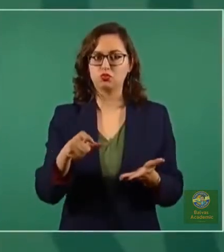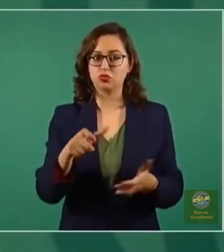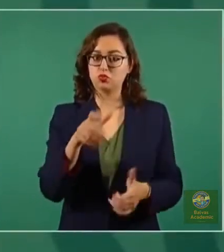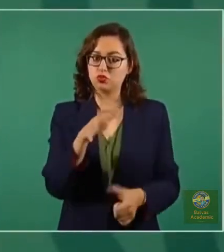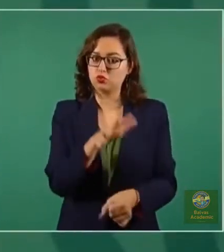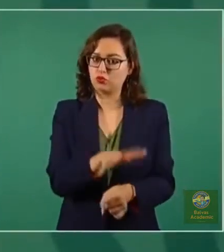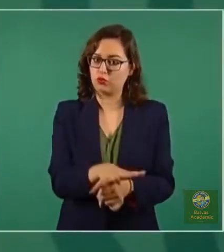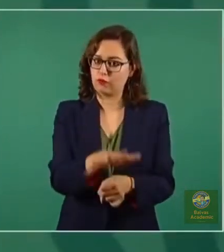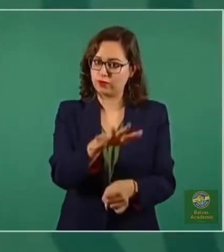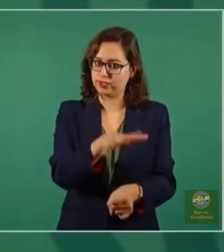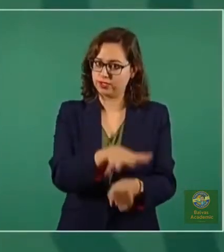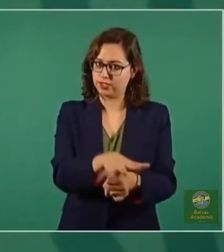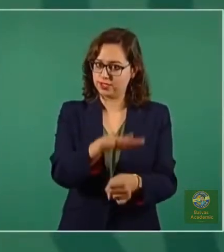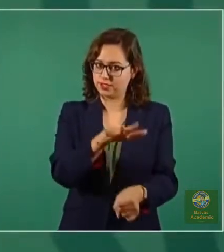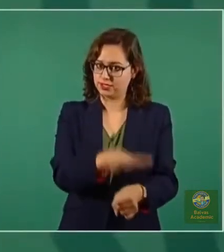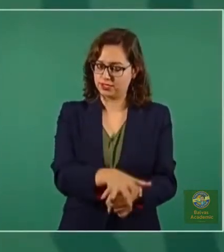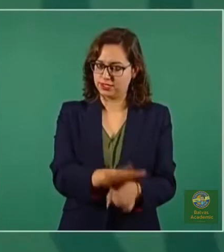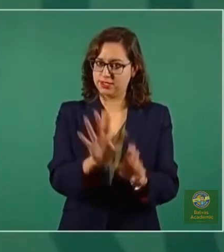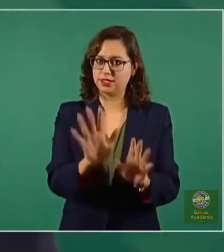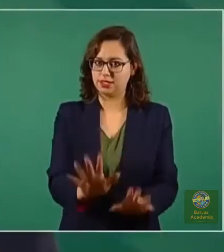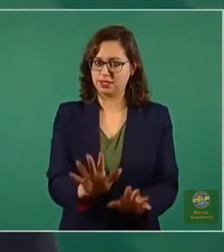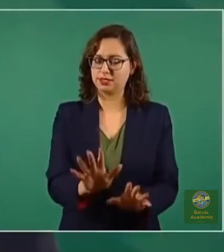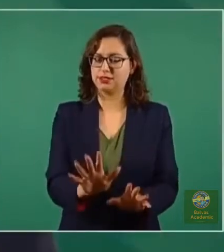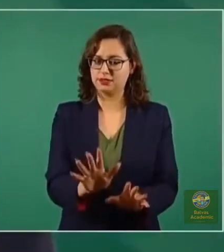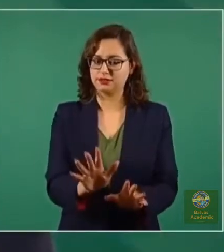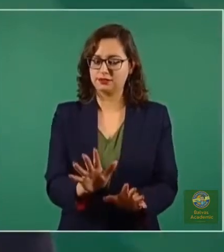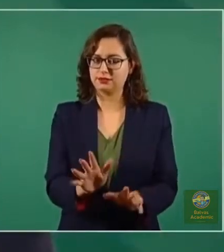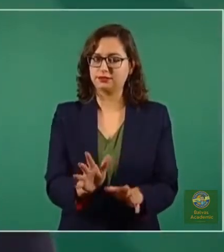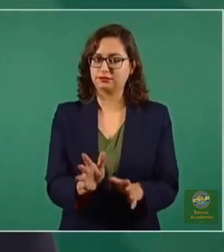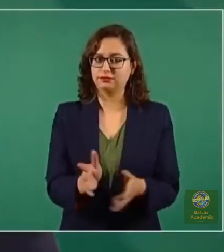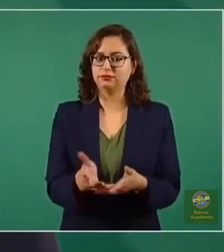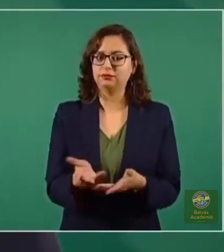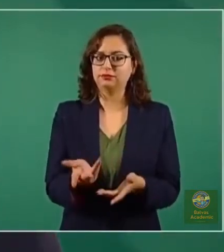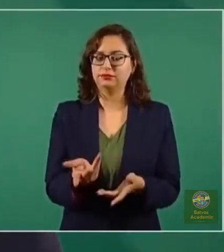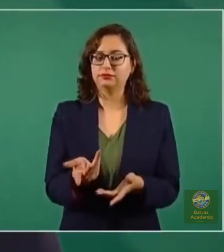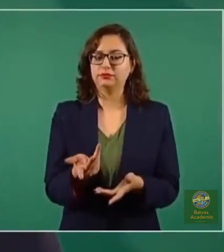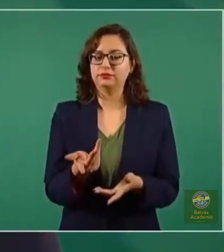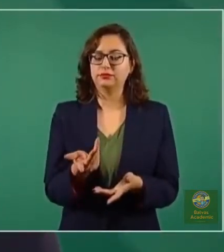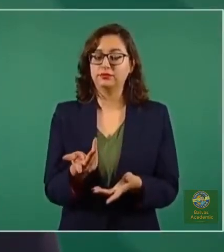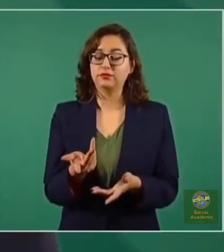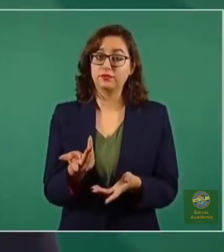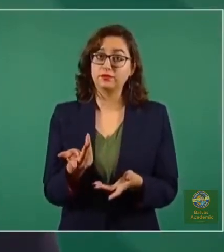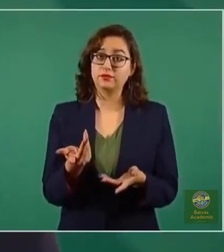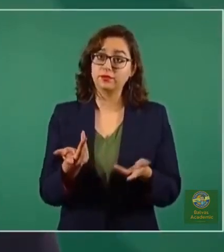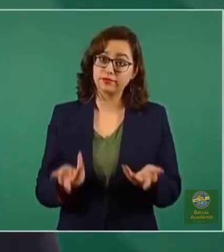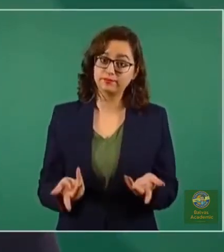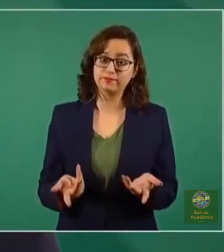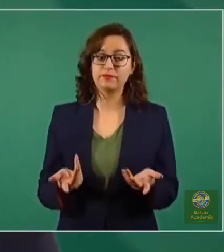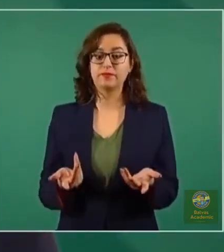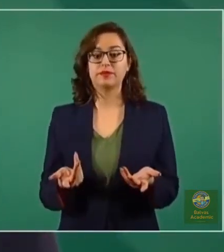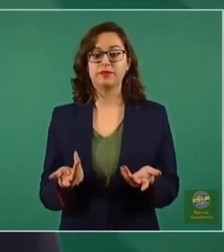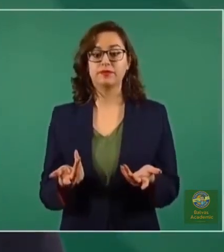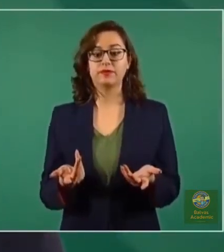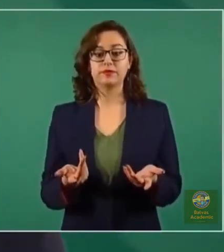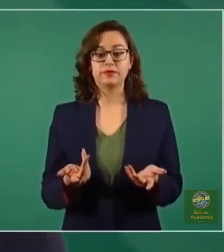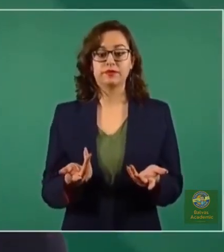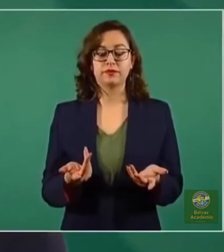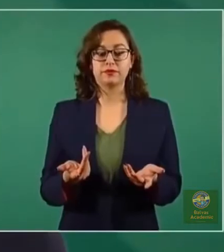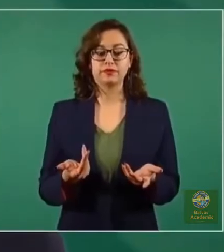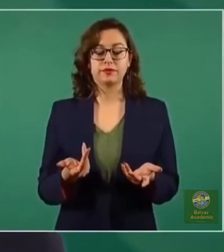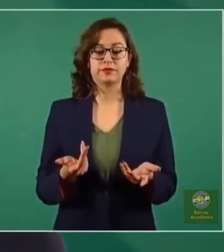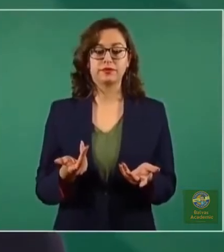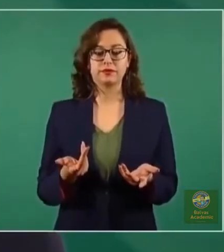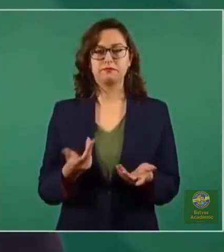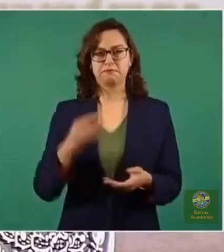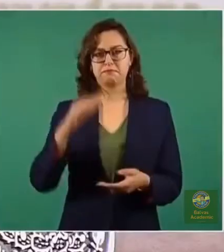y definir una